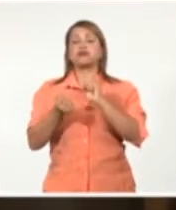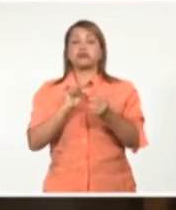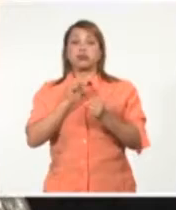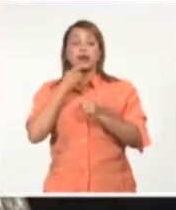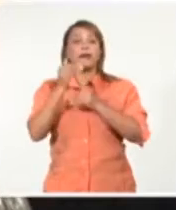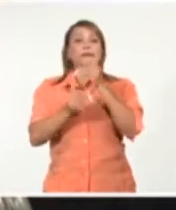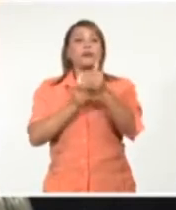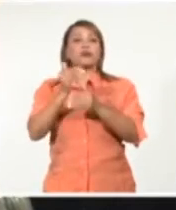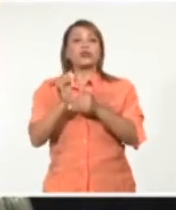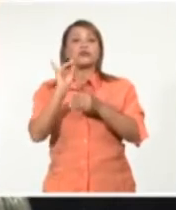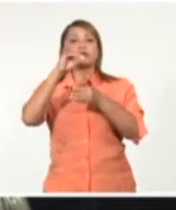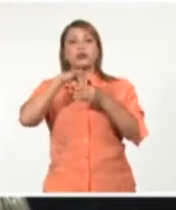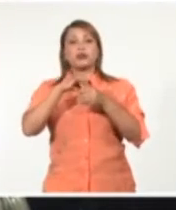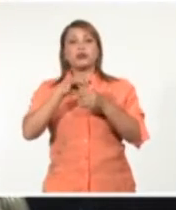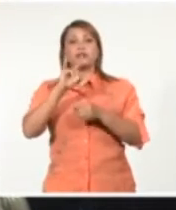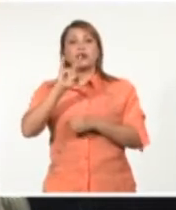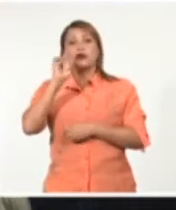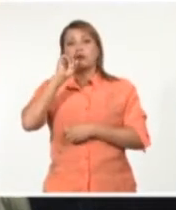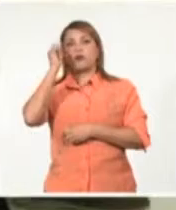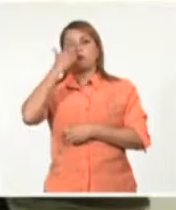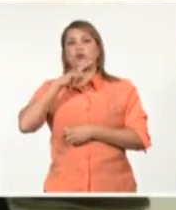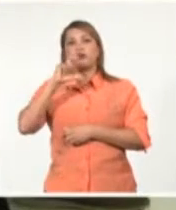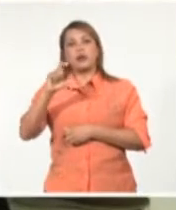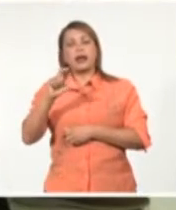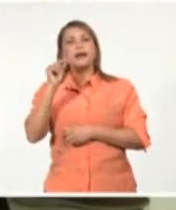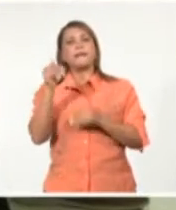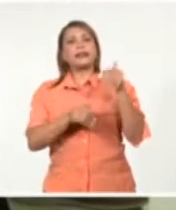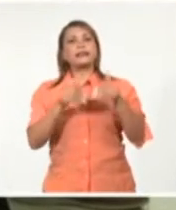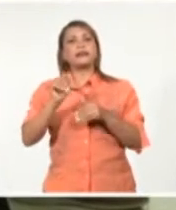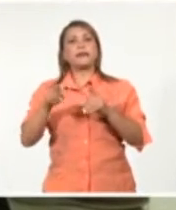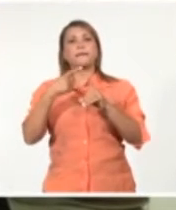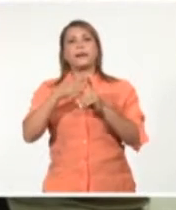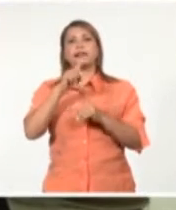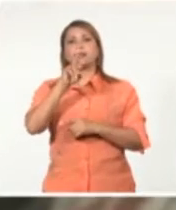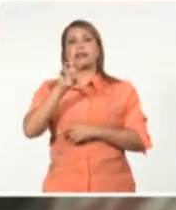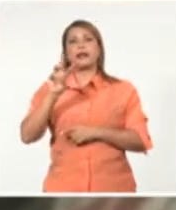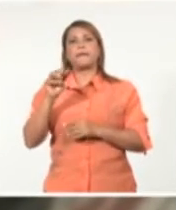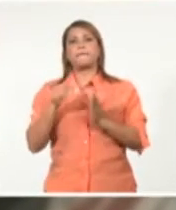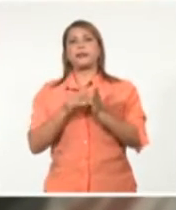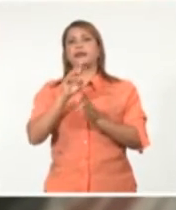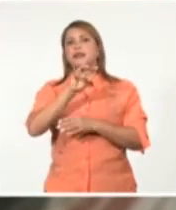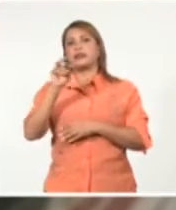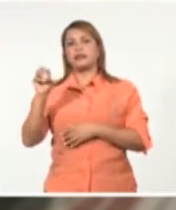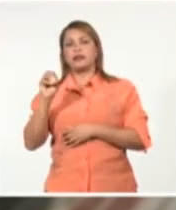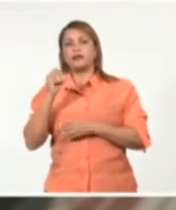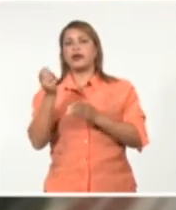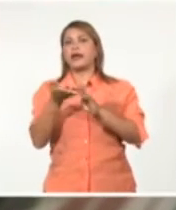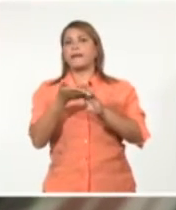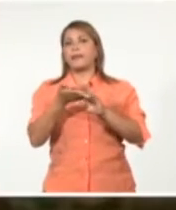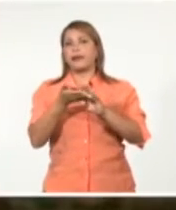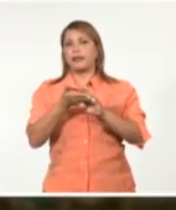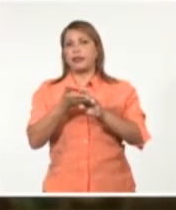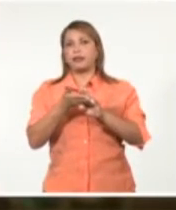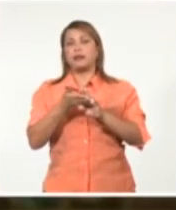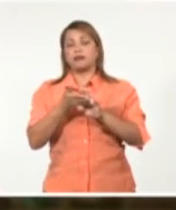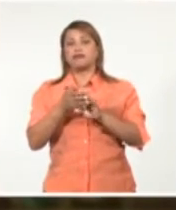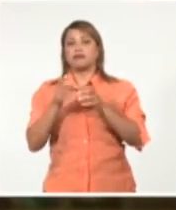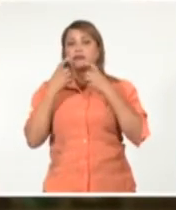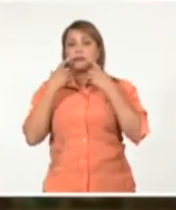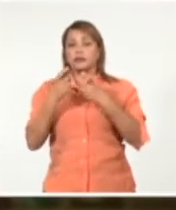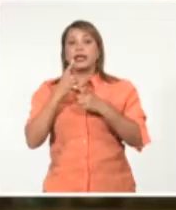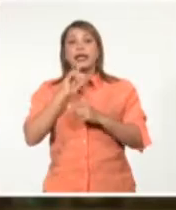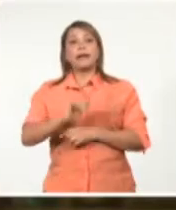el proceso de ingreso a la UNIAC, al cual fueron presentados más de 1.300 expedientes, hecho que fue destacado por Luis Morlote Rivas,